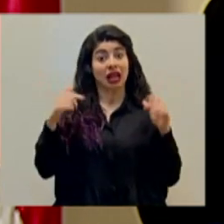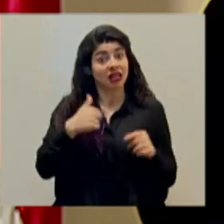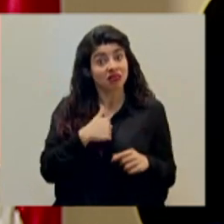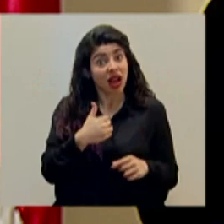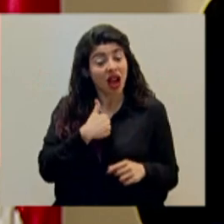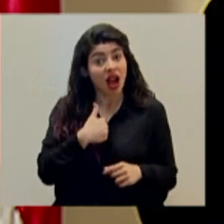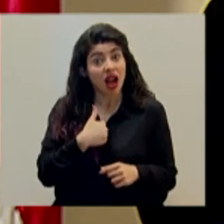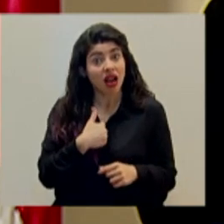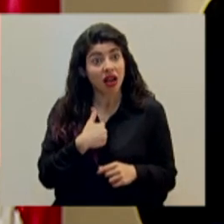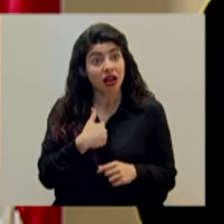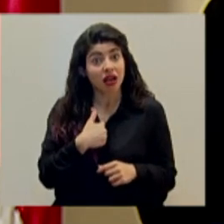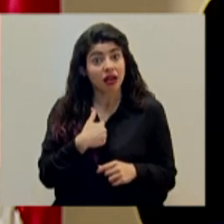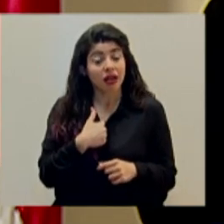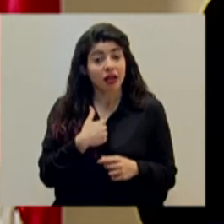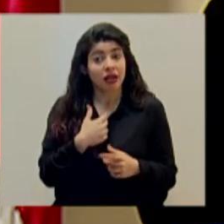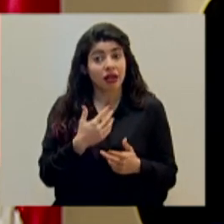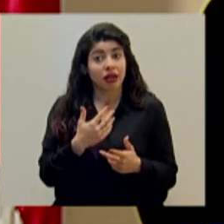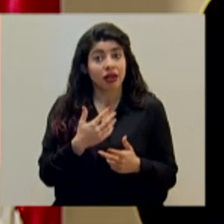con la